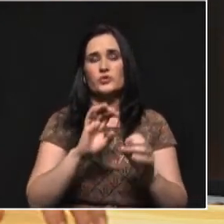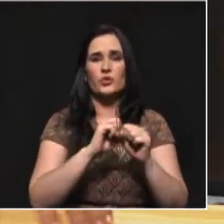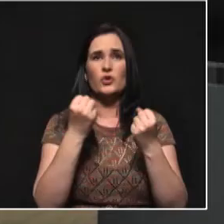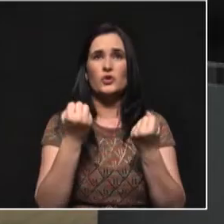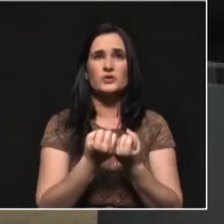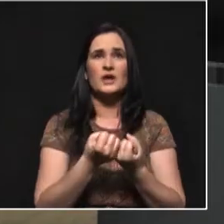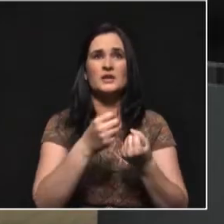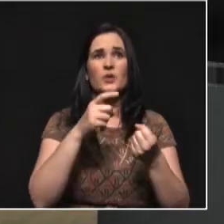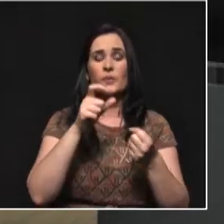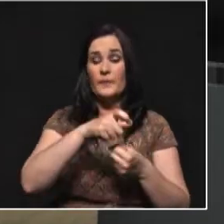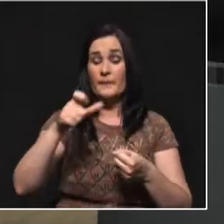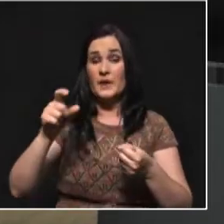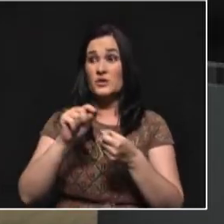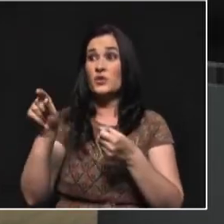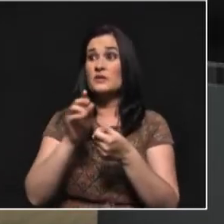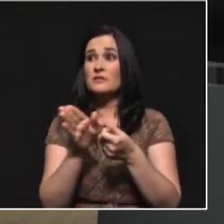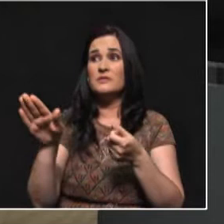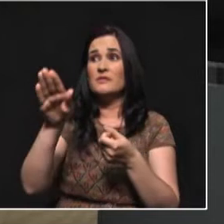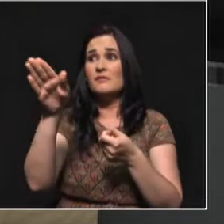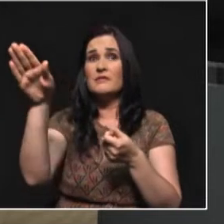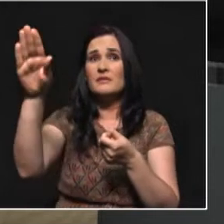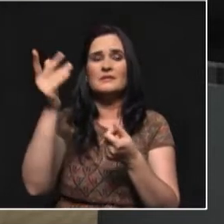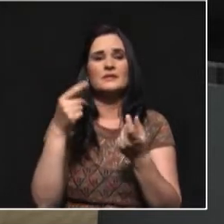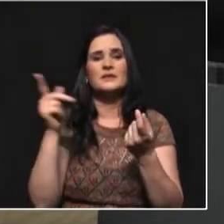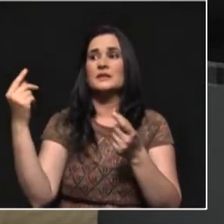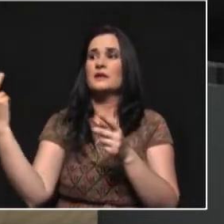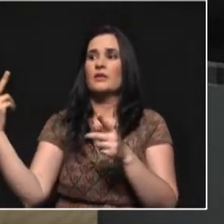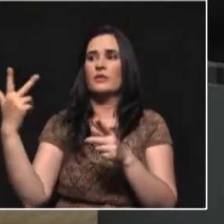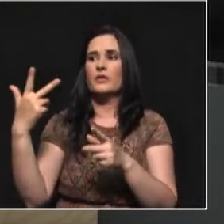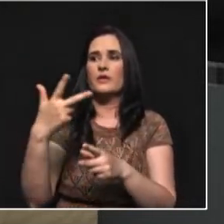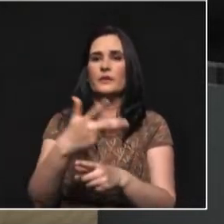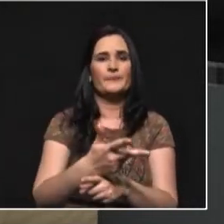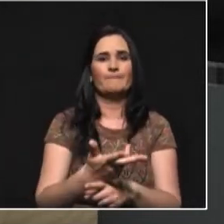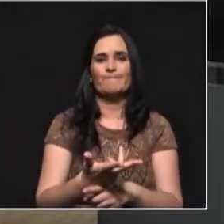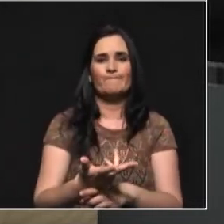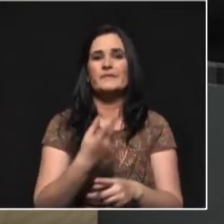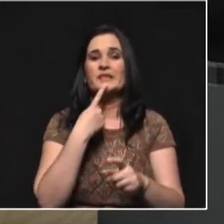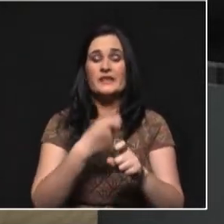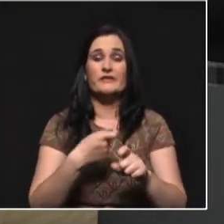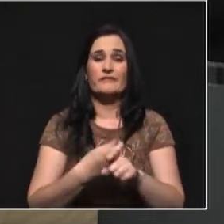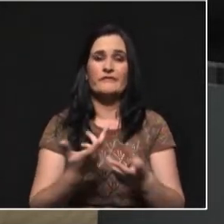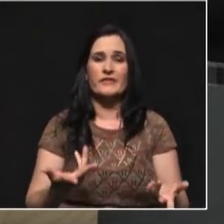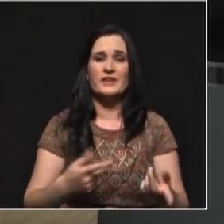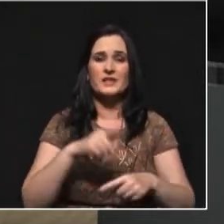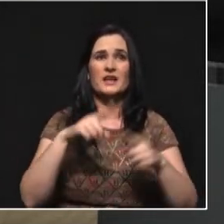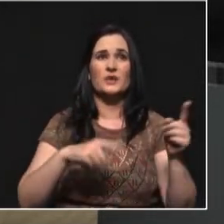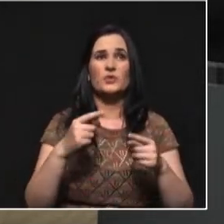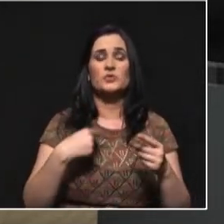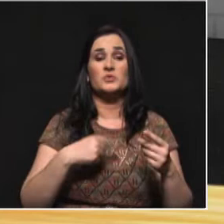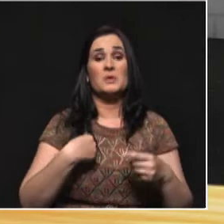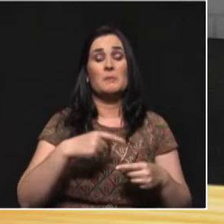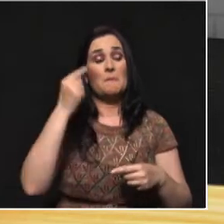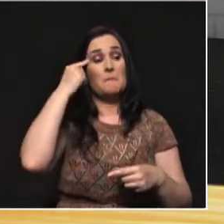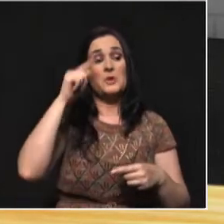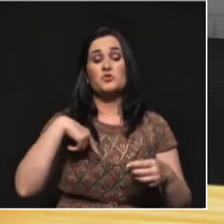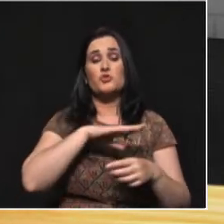Entonces, las personas de las veredas, por ejemplo, no se tienen que movilizar. Uno encuentra personas que nunca en su vida